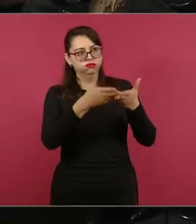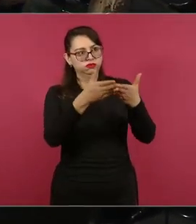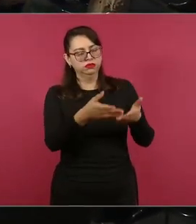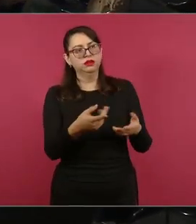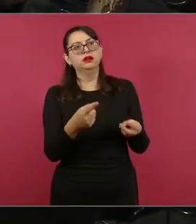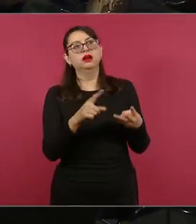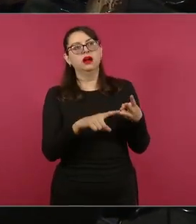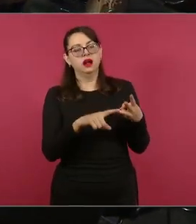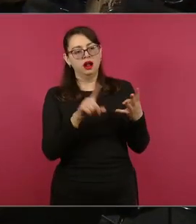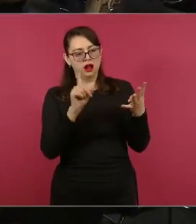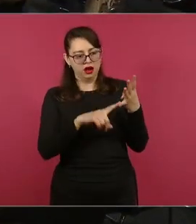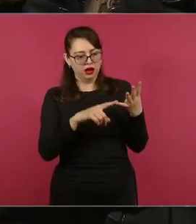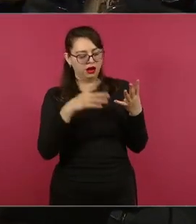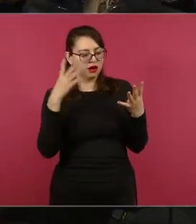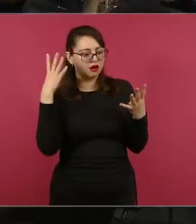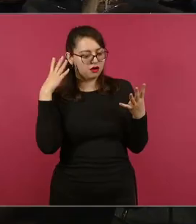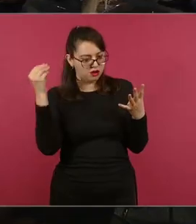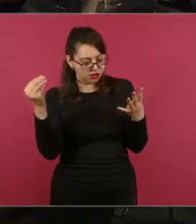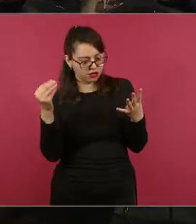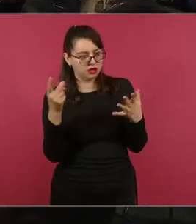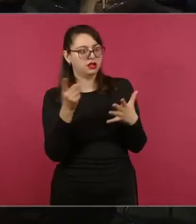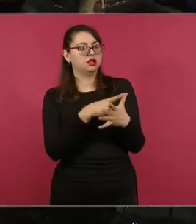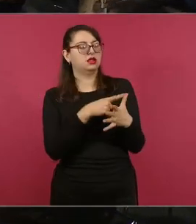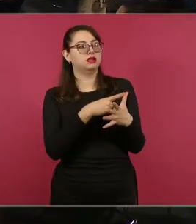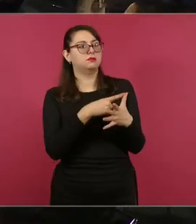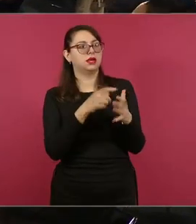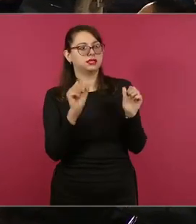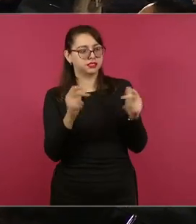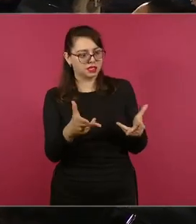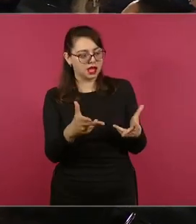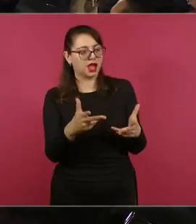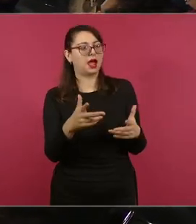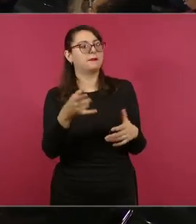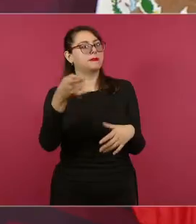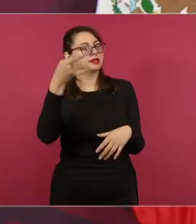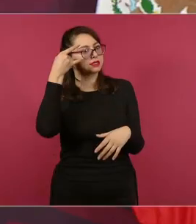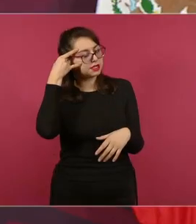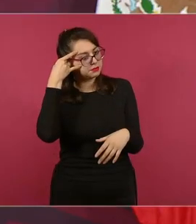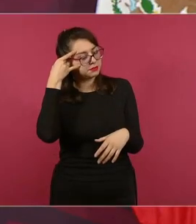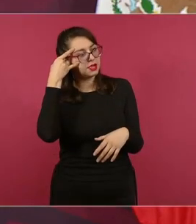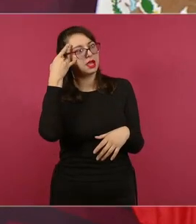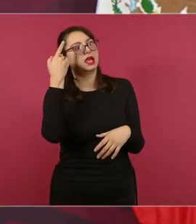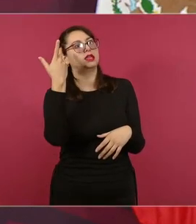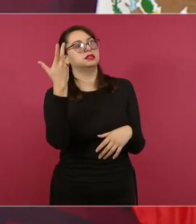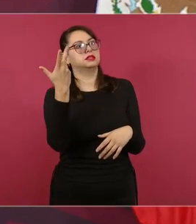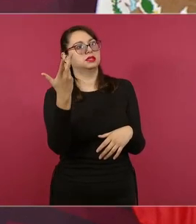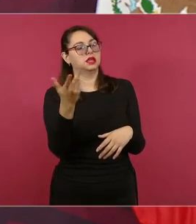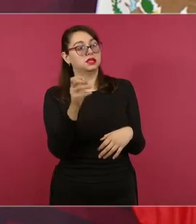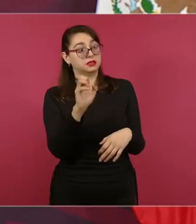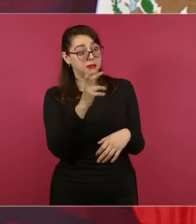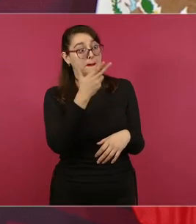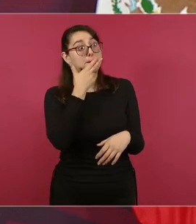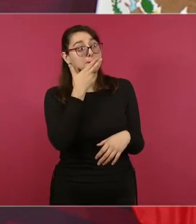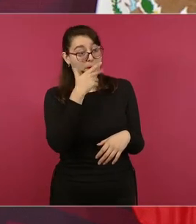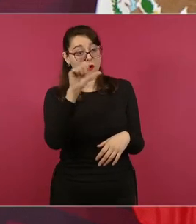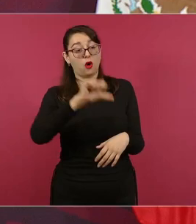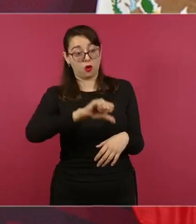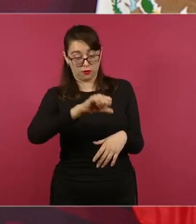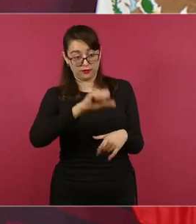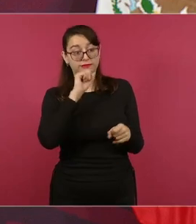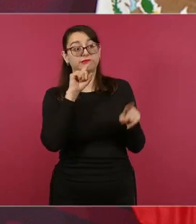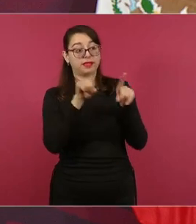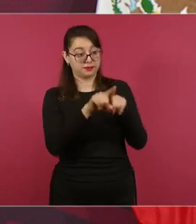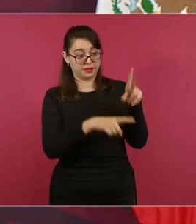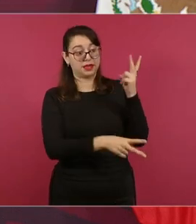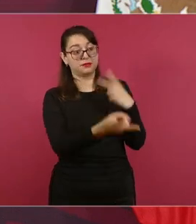de Colima, de Chiapas, de Campeche, los compañeros de Chihuahua llegan hoy porque